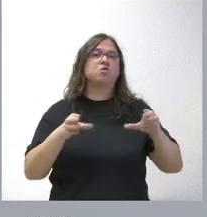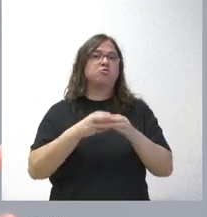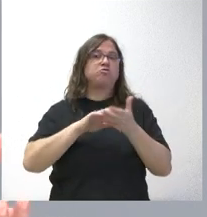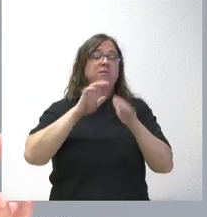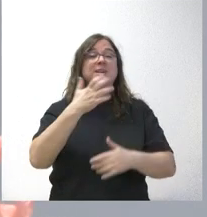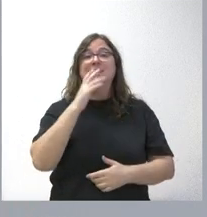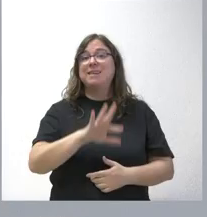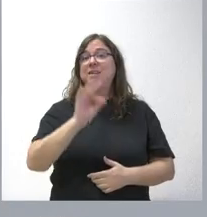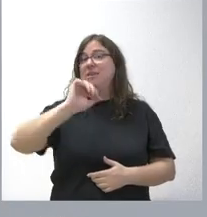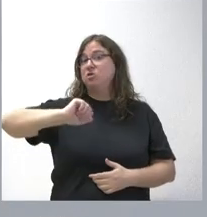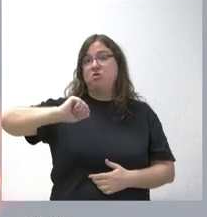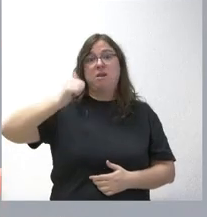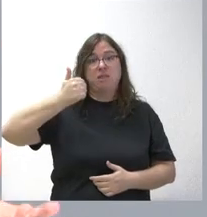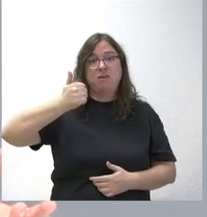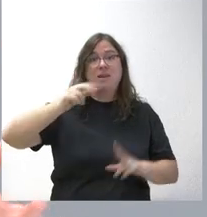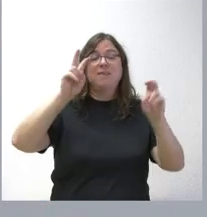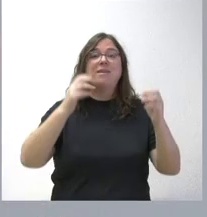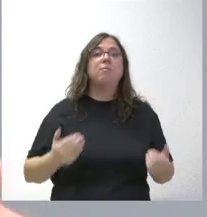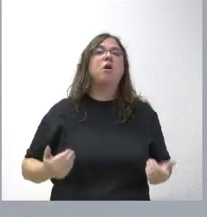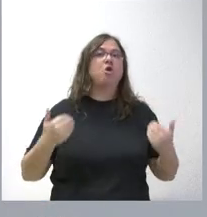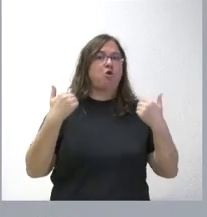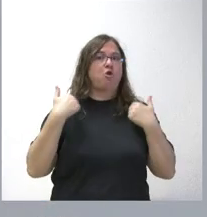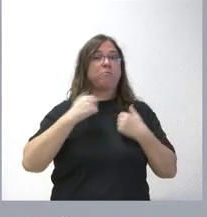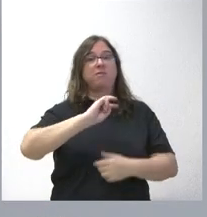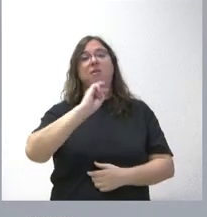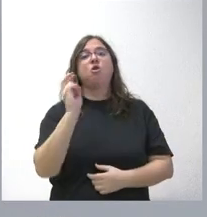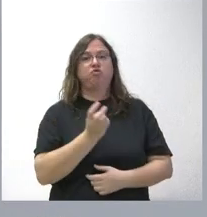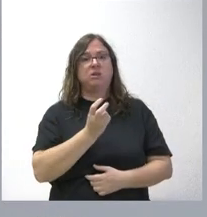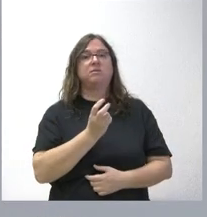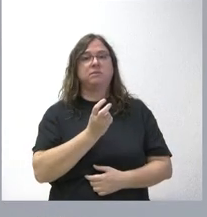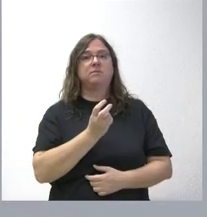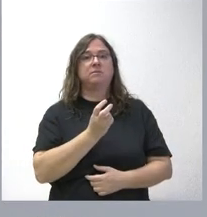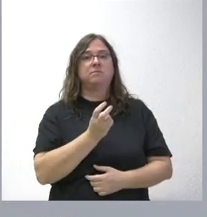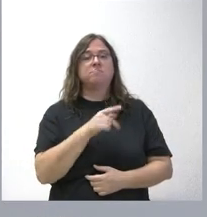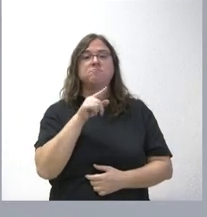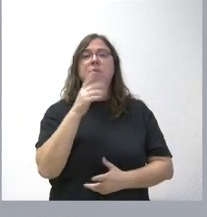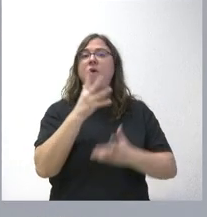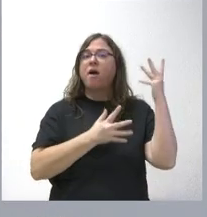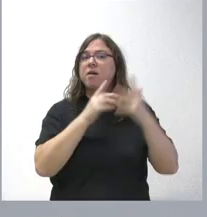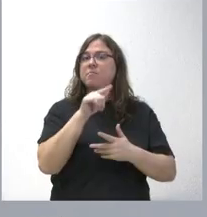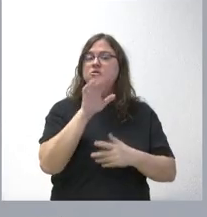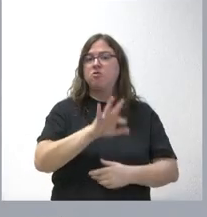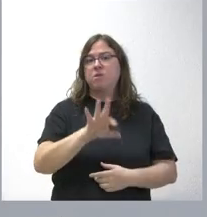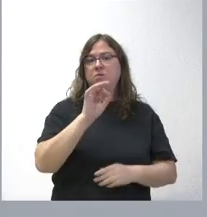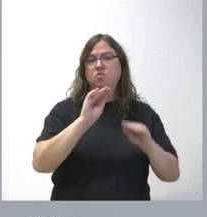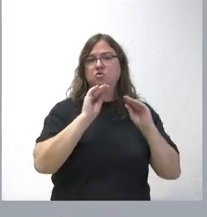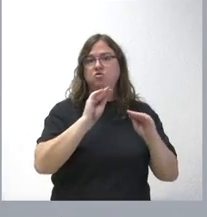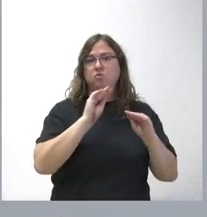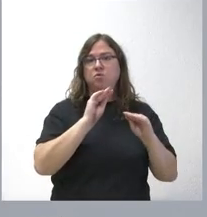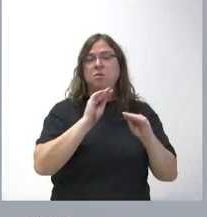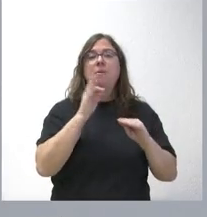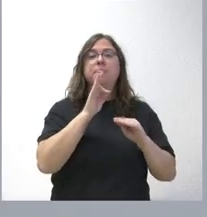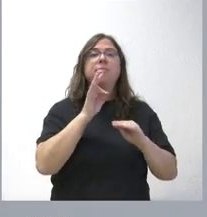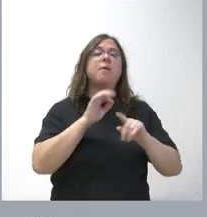son decisiones nacionales sobre competencias de otras Administraciones, es esa Administración que toma la decisión quien tiene que